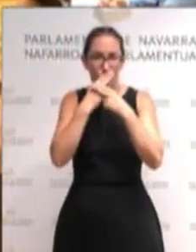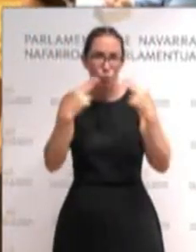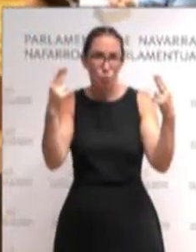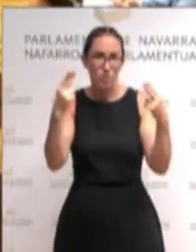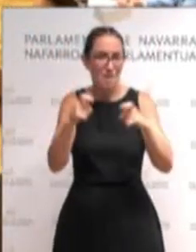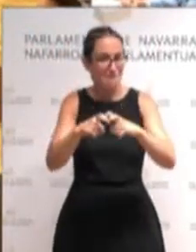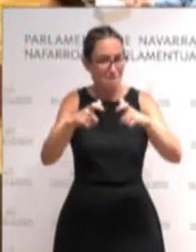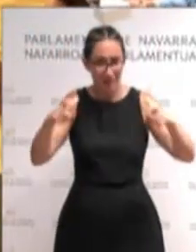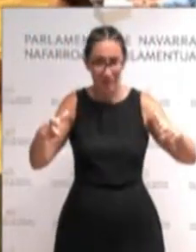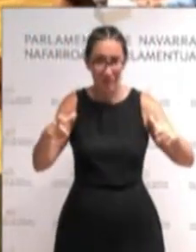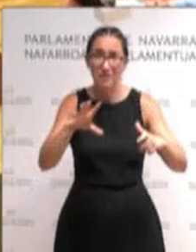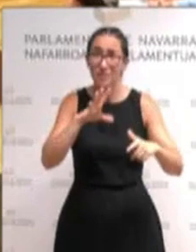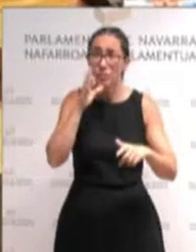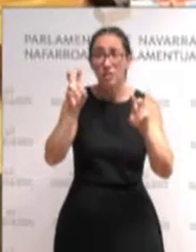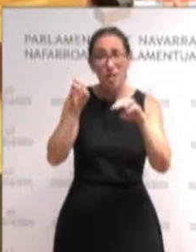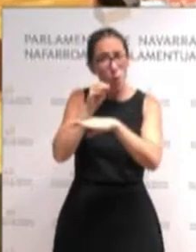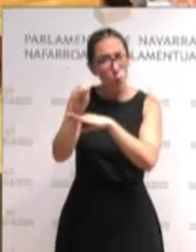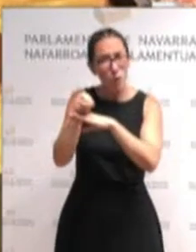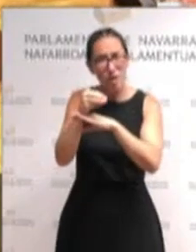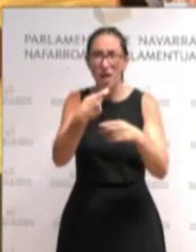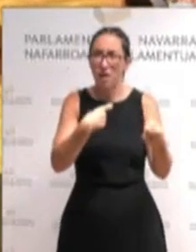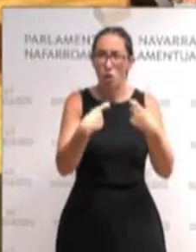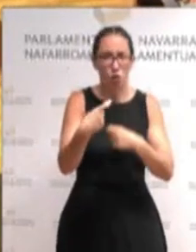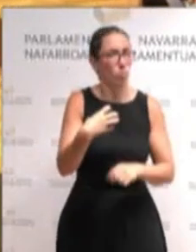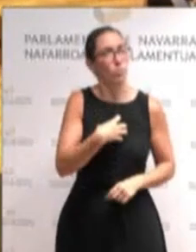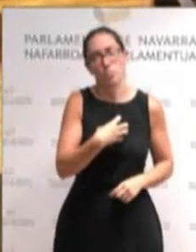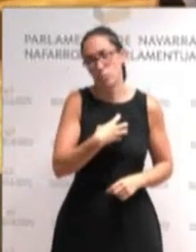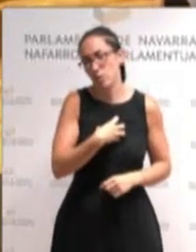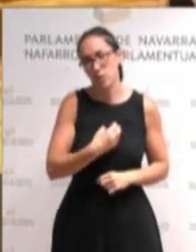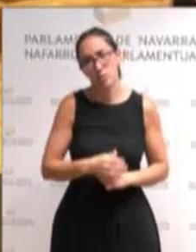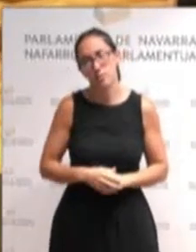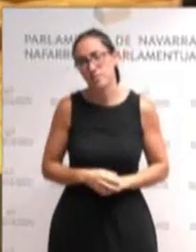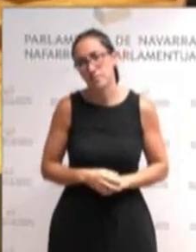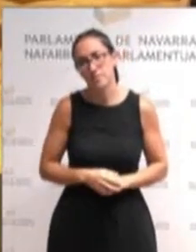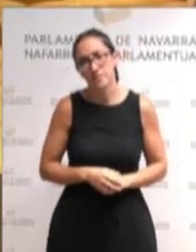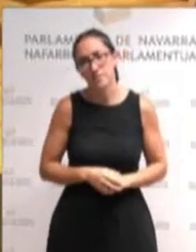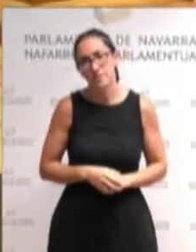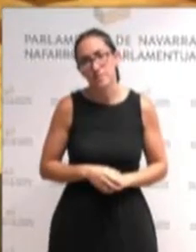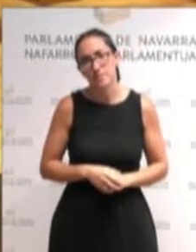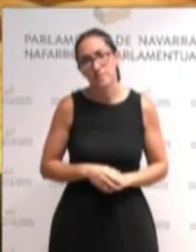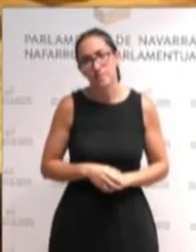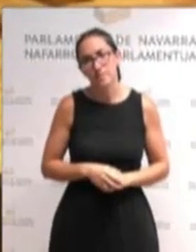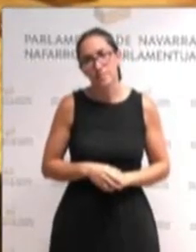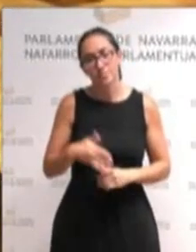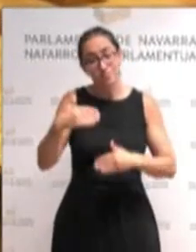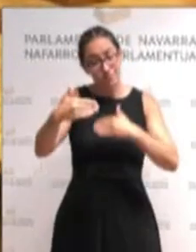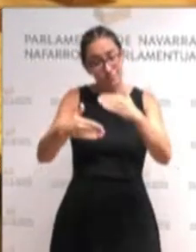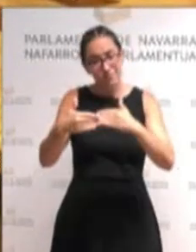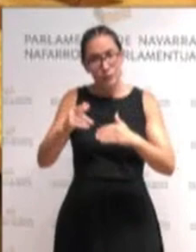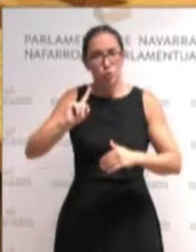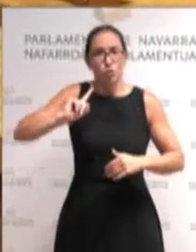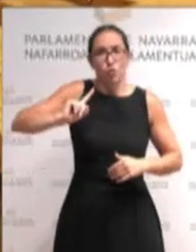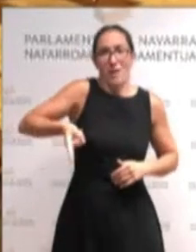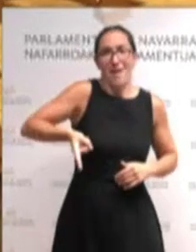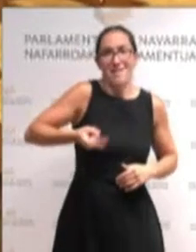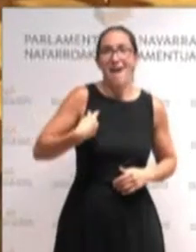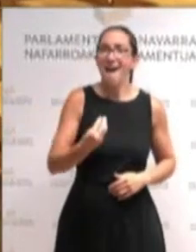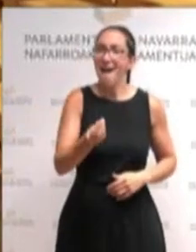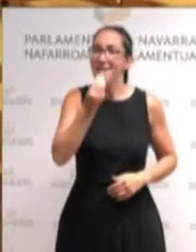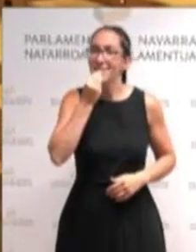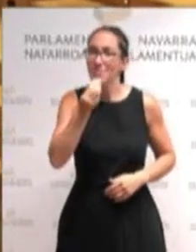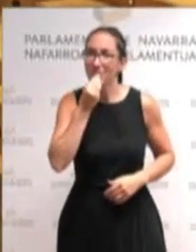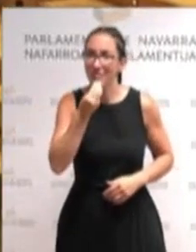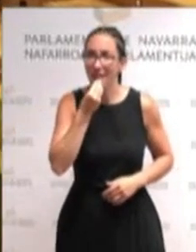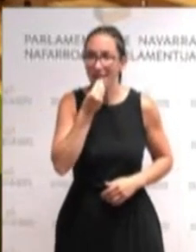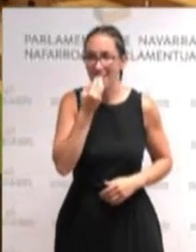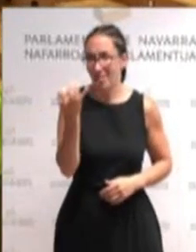hacer negocio es necesario caminar hacia la soberanía alimentaria y apostar por un proceso de